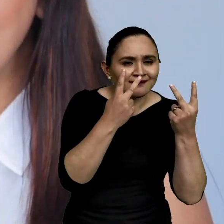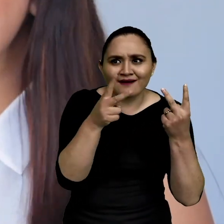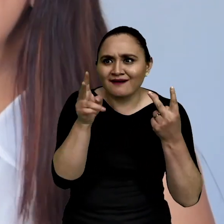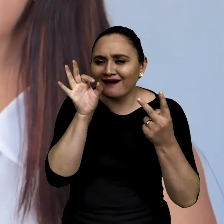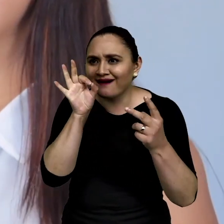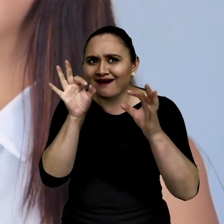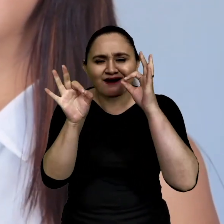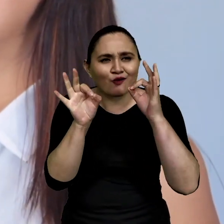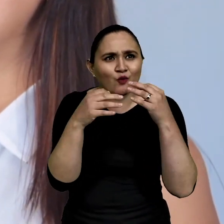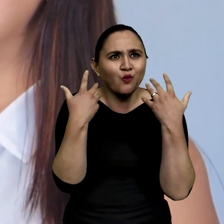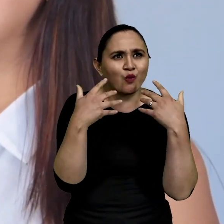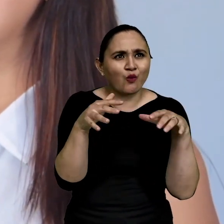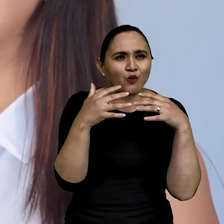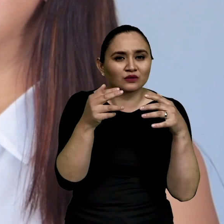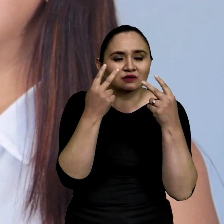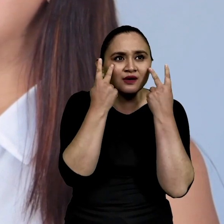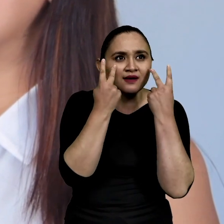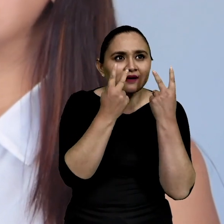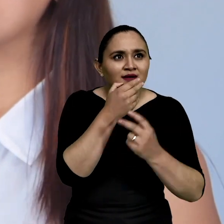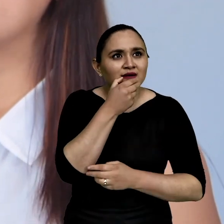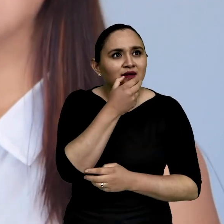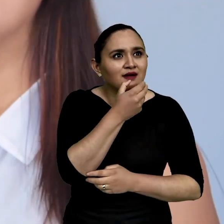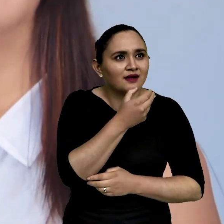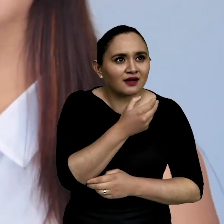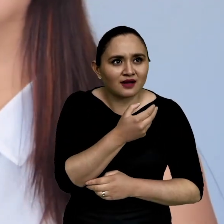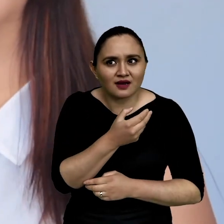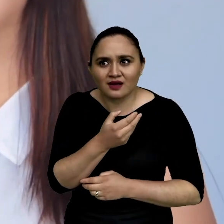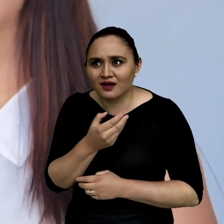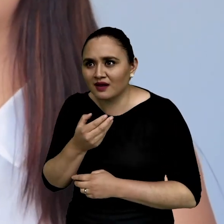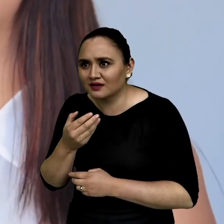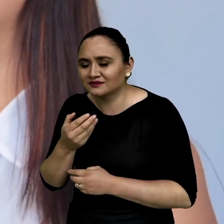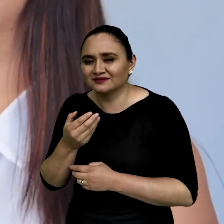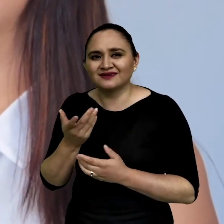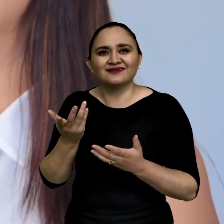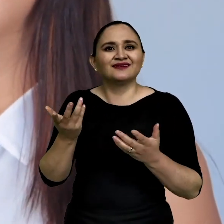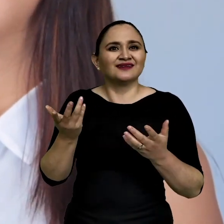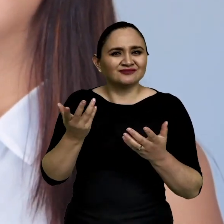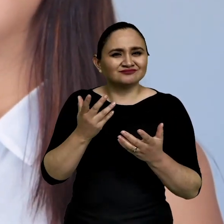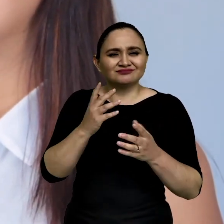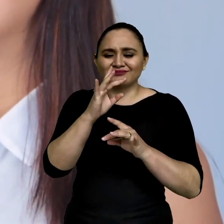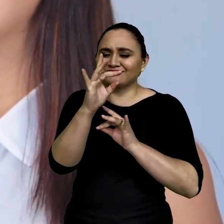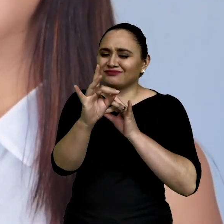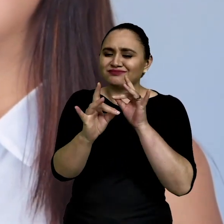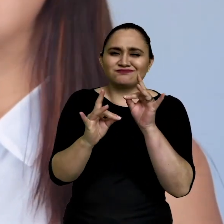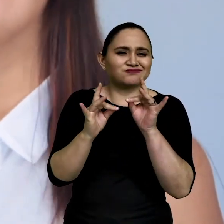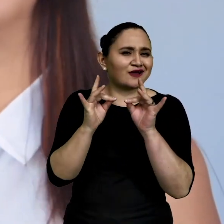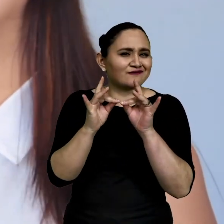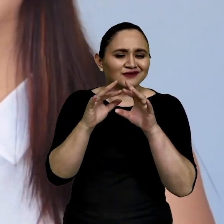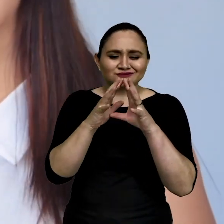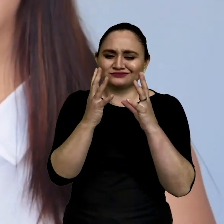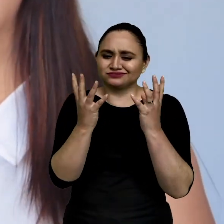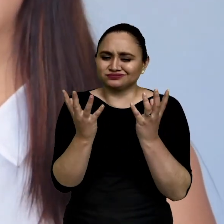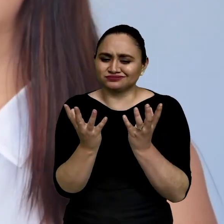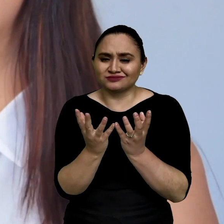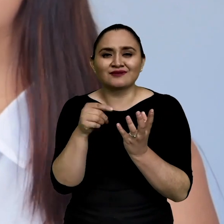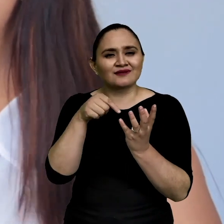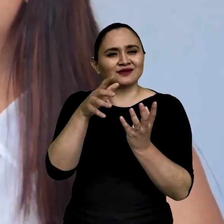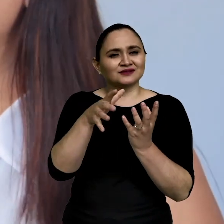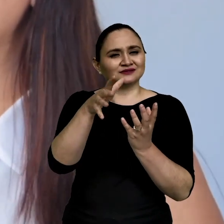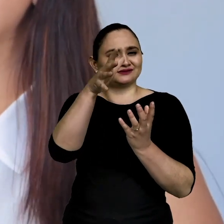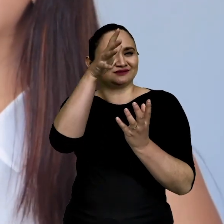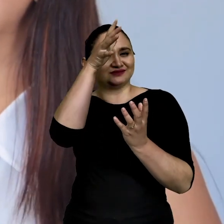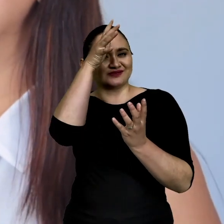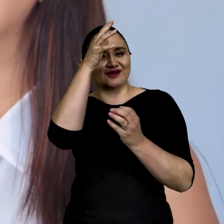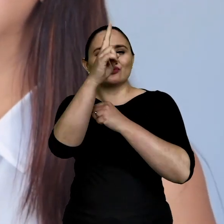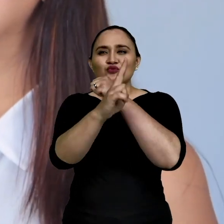los días y te quedas fascinado y asombrado de lo perfecto y de lo sabio